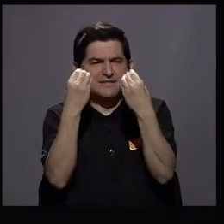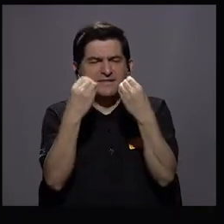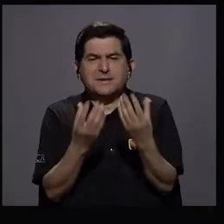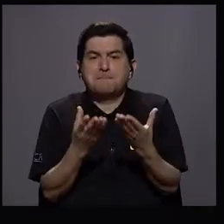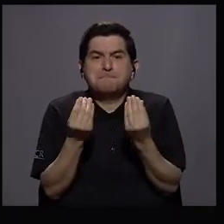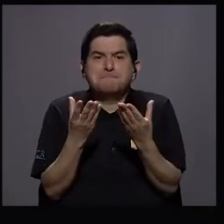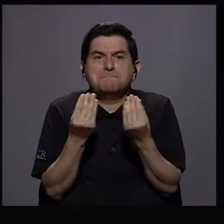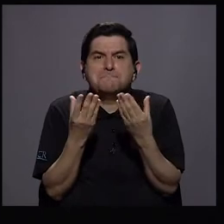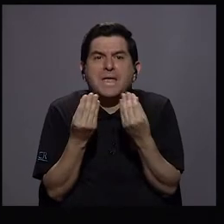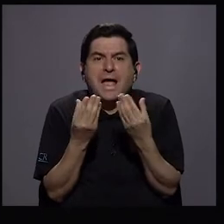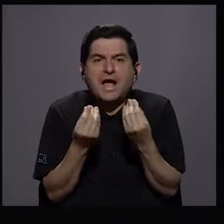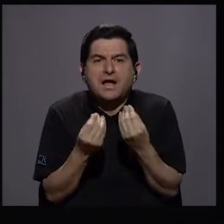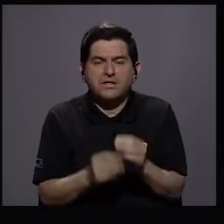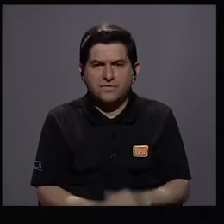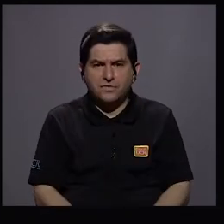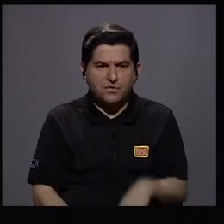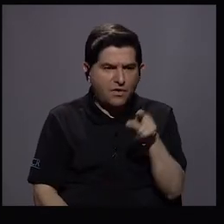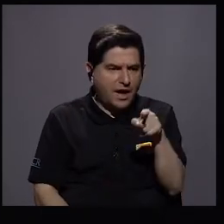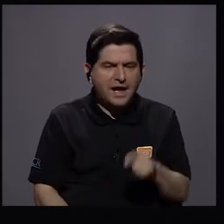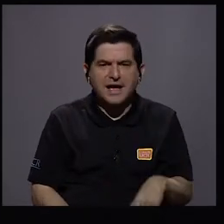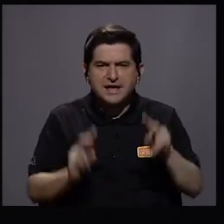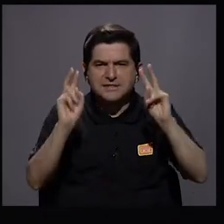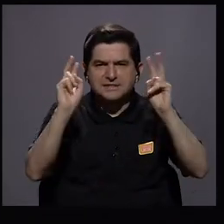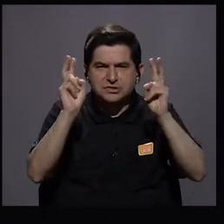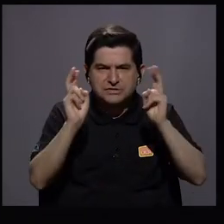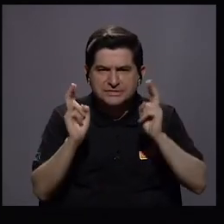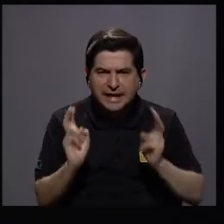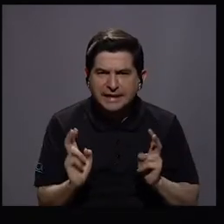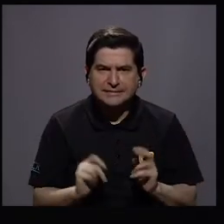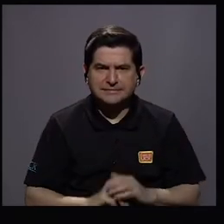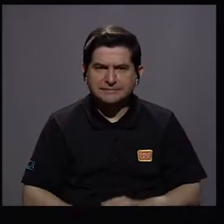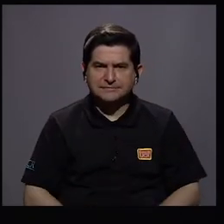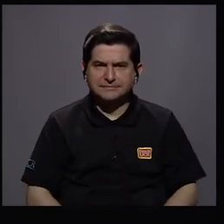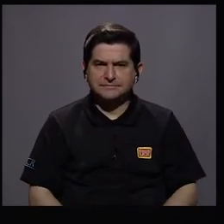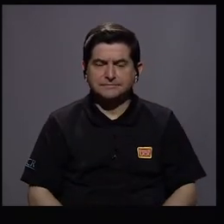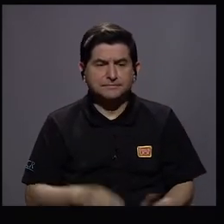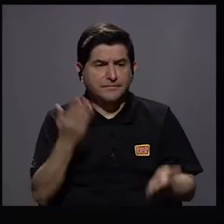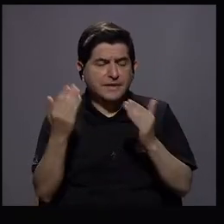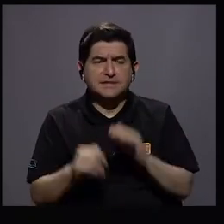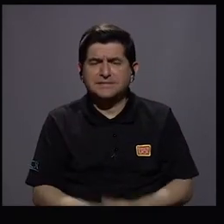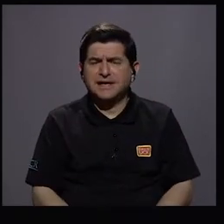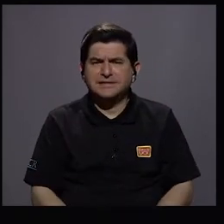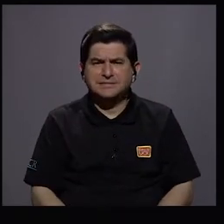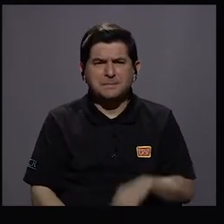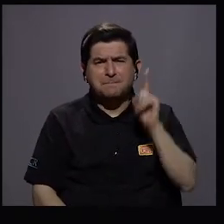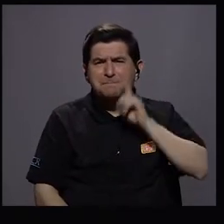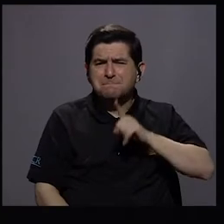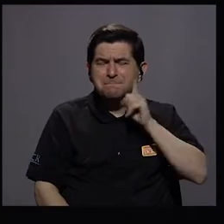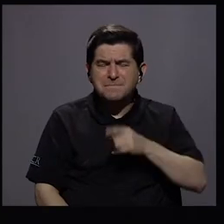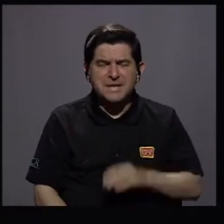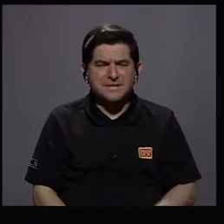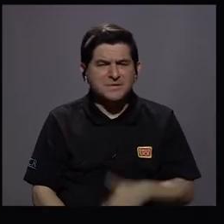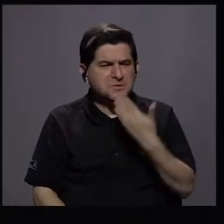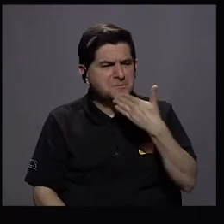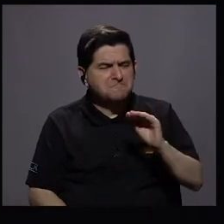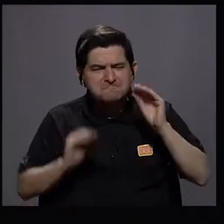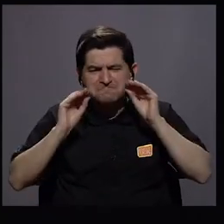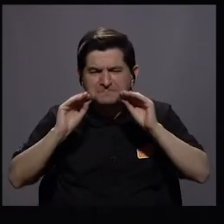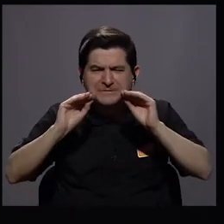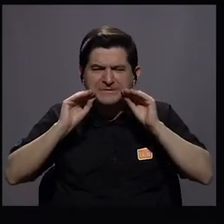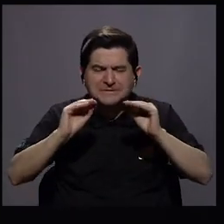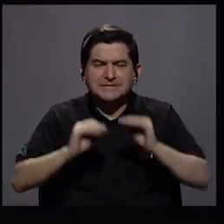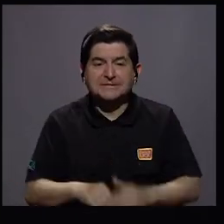temor a esas materias y de repente es un mito que ha sido mal inculcado y que eso también trae